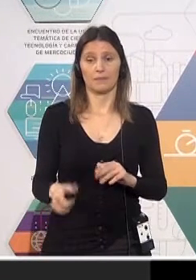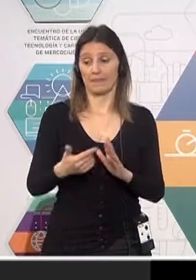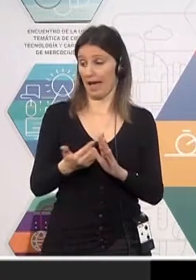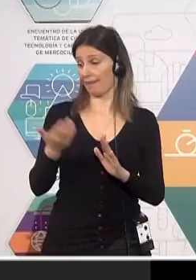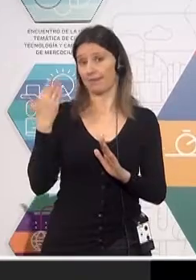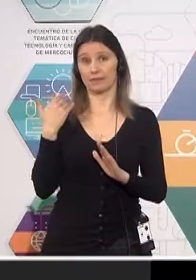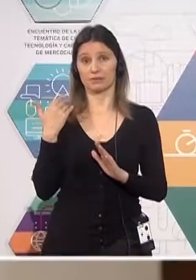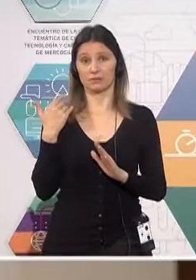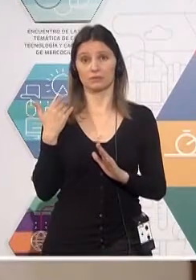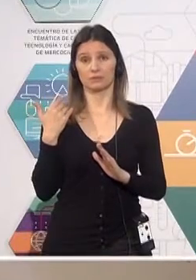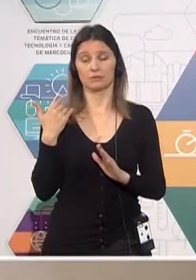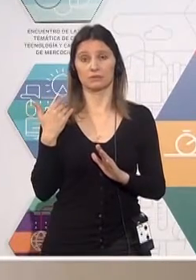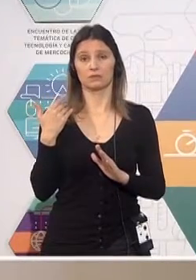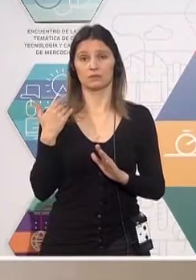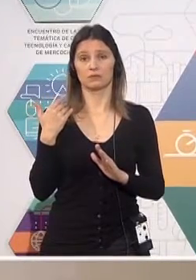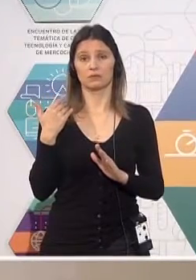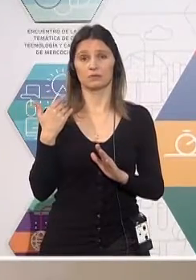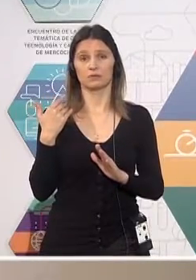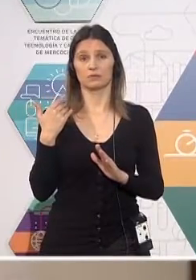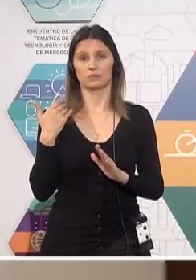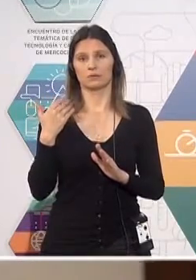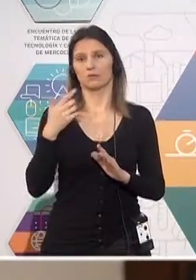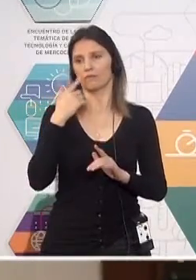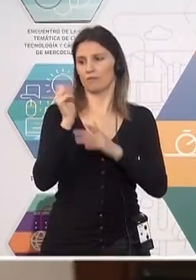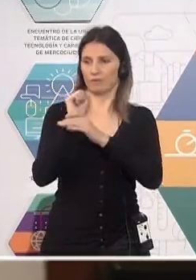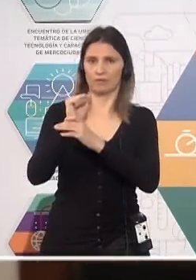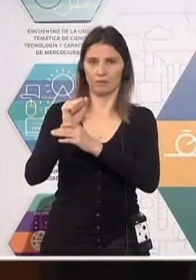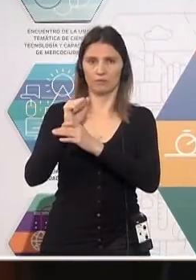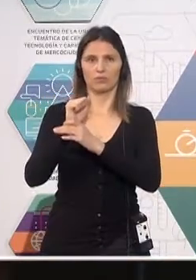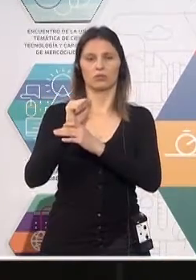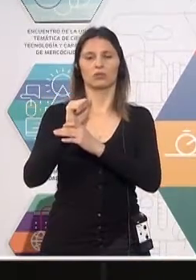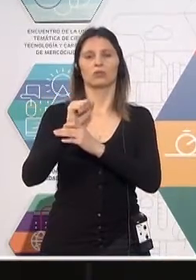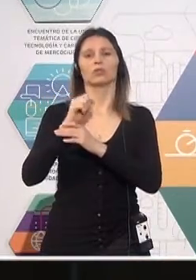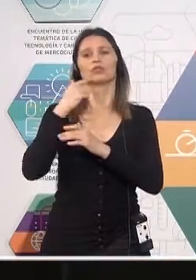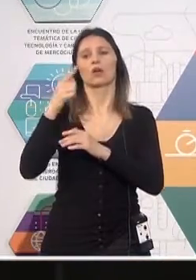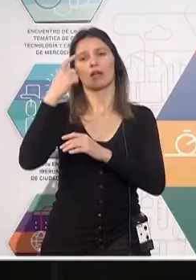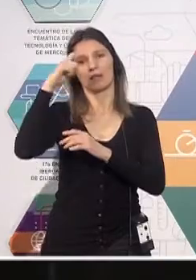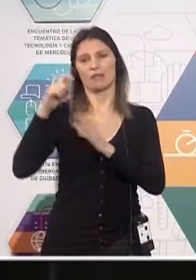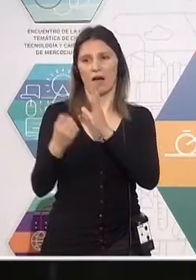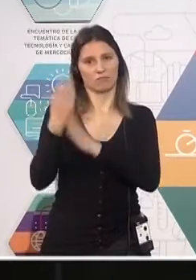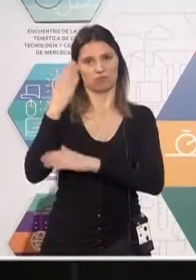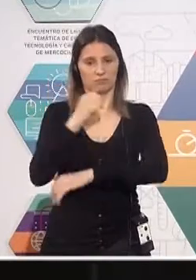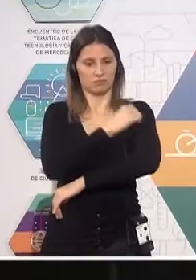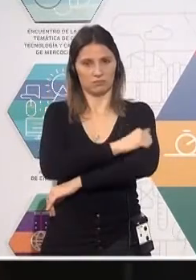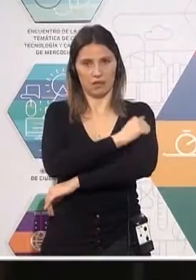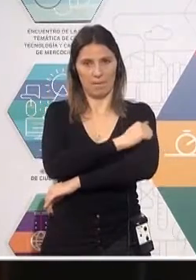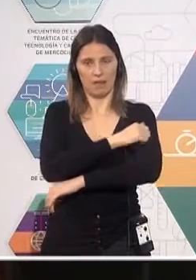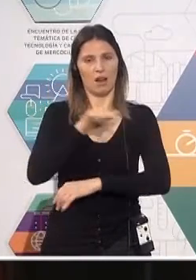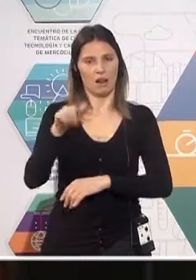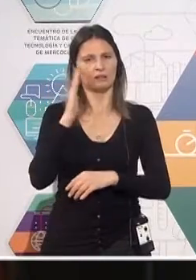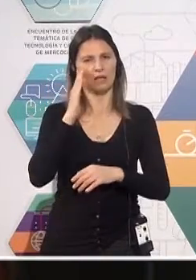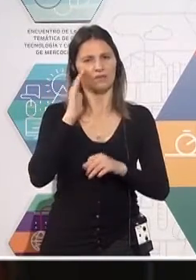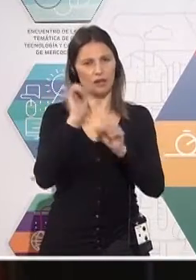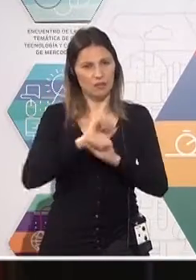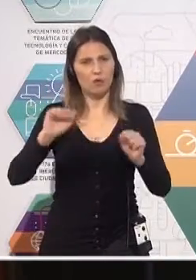antes que Steve Jobs y que creó la plataforma de Apple y que sabía que había una oportunidad en el